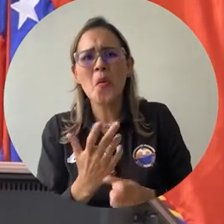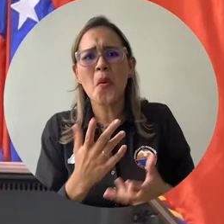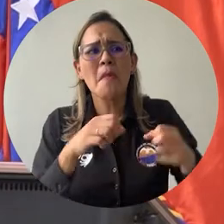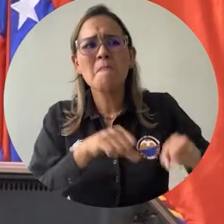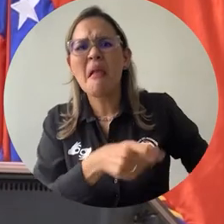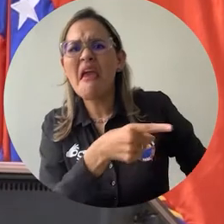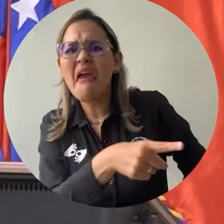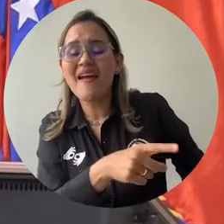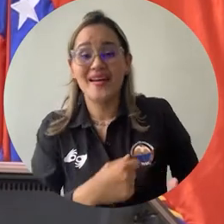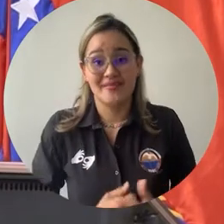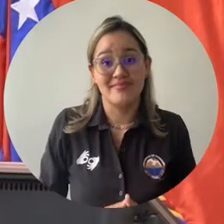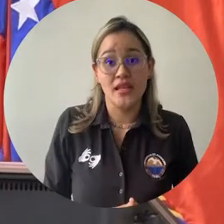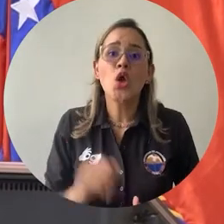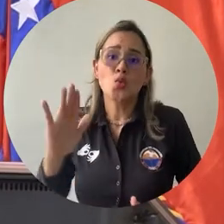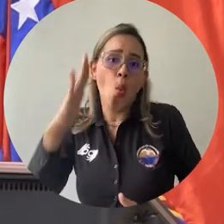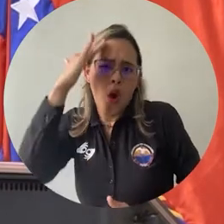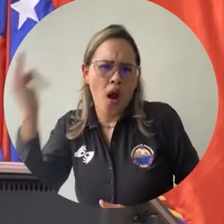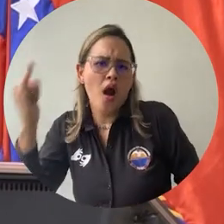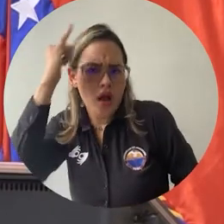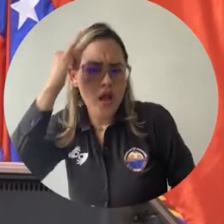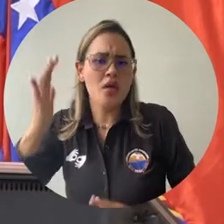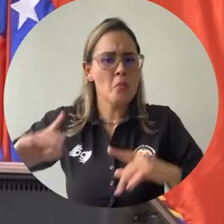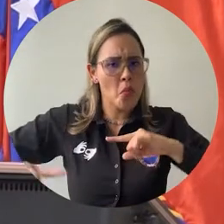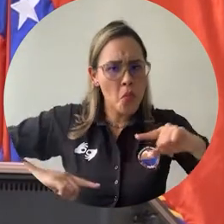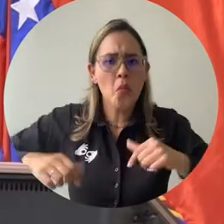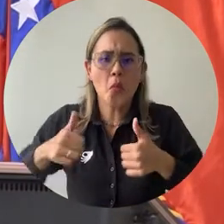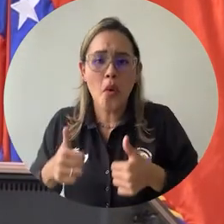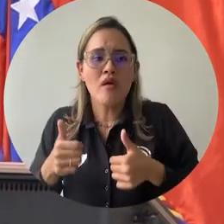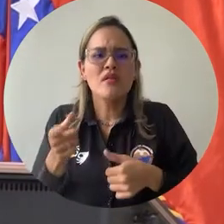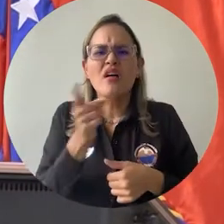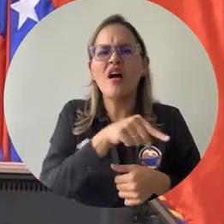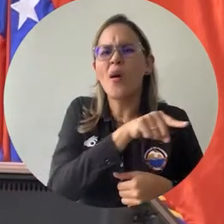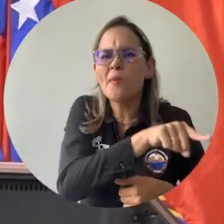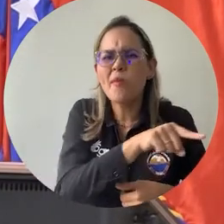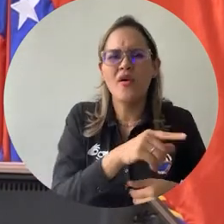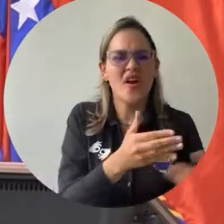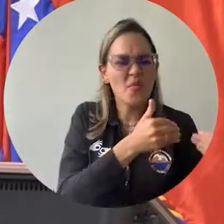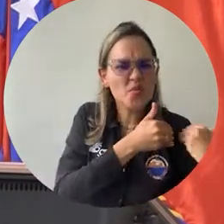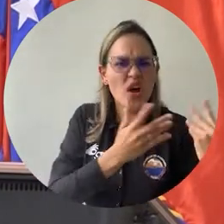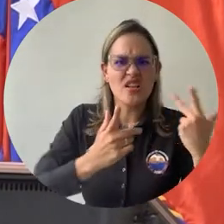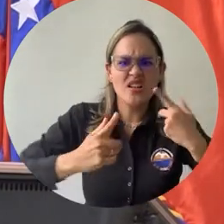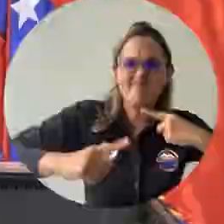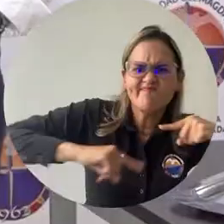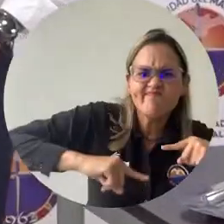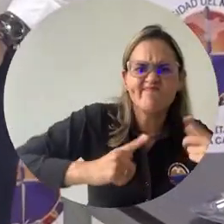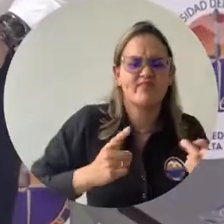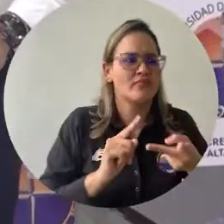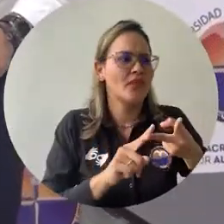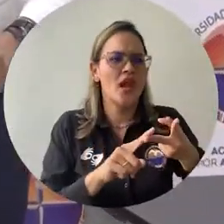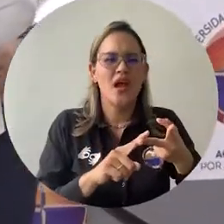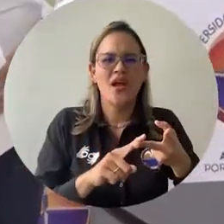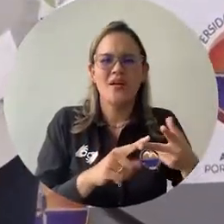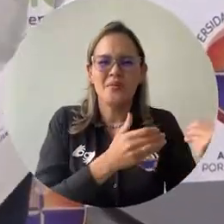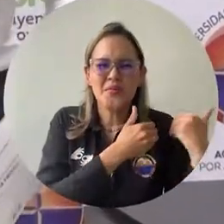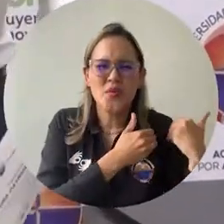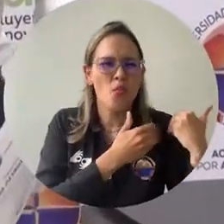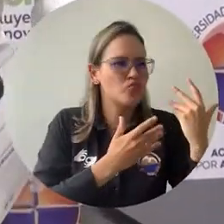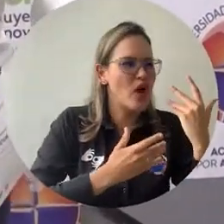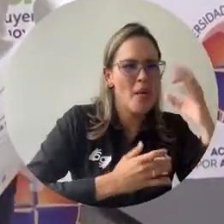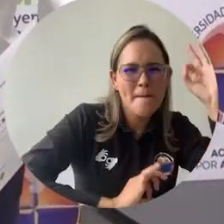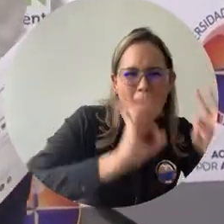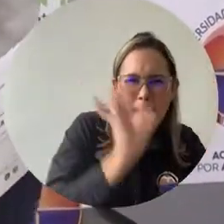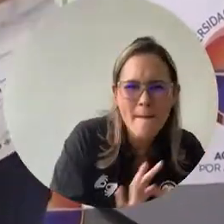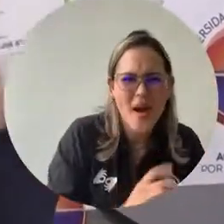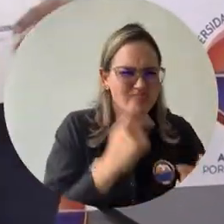investigativo. Sin el apoyo administrativo, financiero, jurídico, procedimental, de servicios generales, de mantenimiento, nada de eso sería